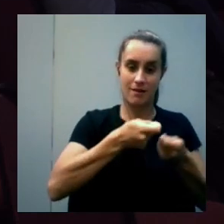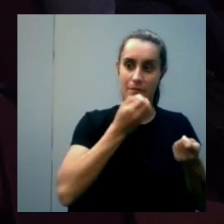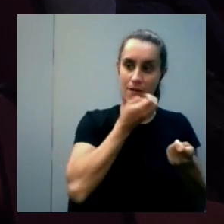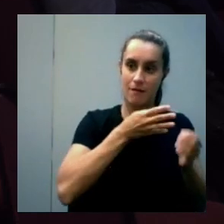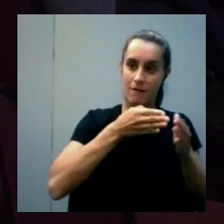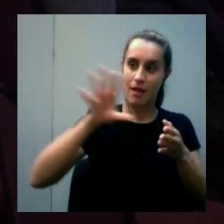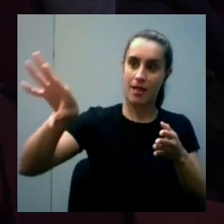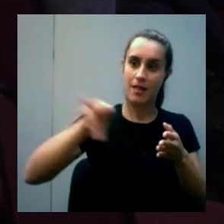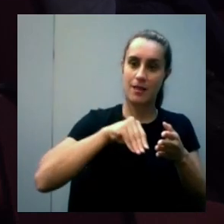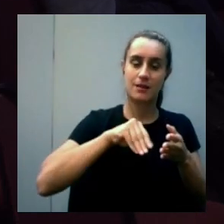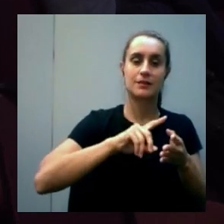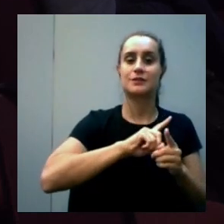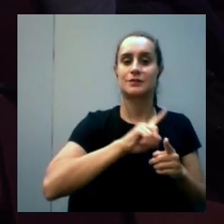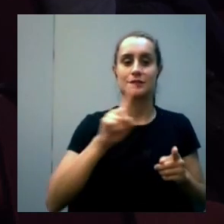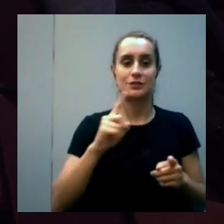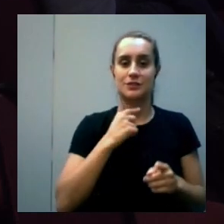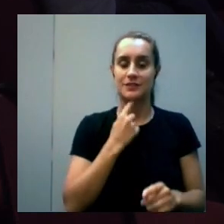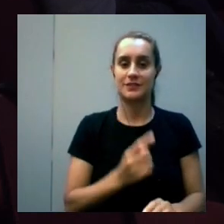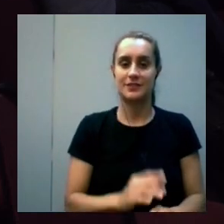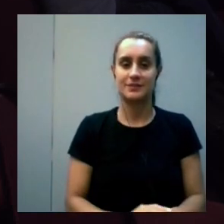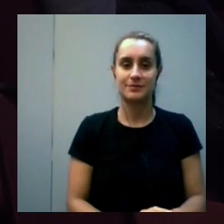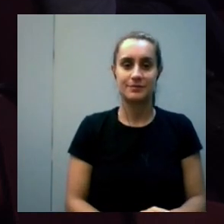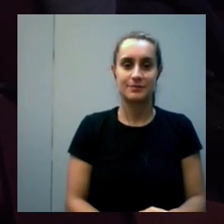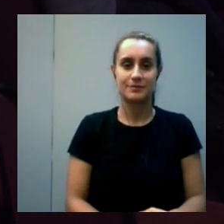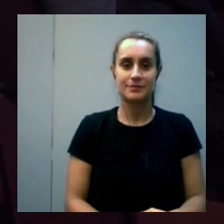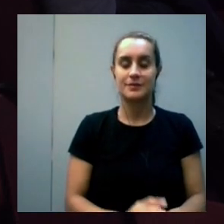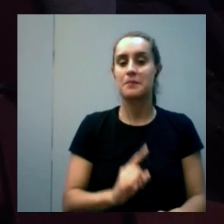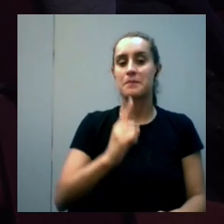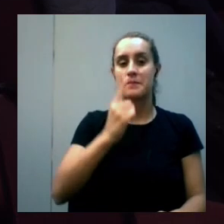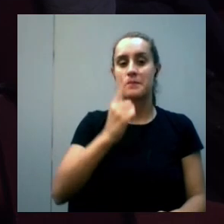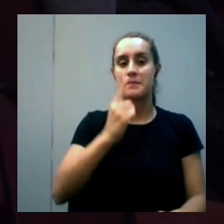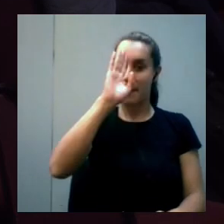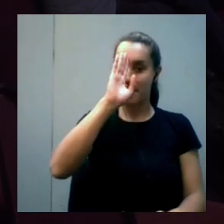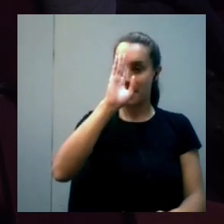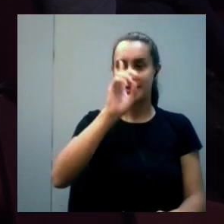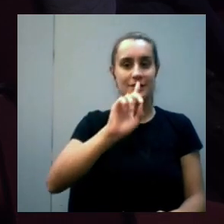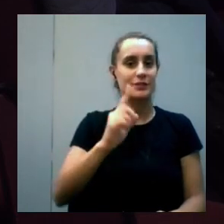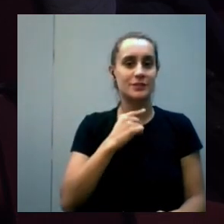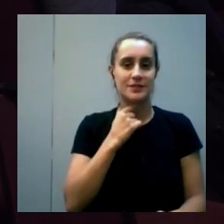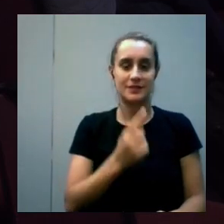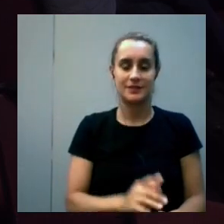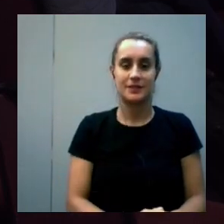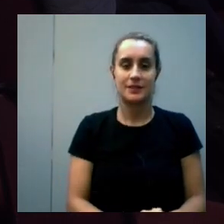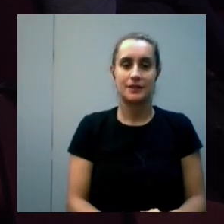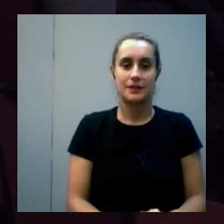esa es la primera es como la primera lección donde se empieza a trabajar la resolución de problemas